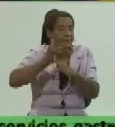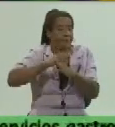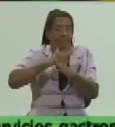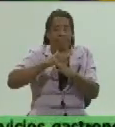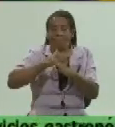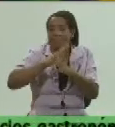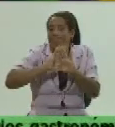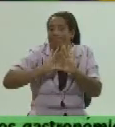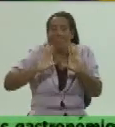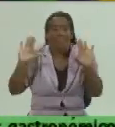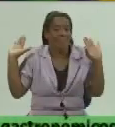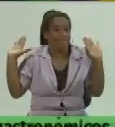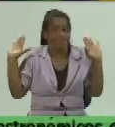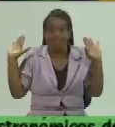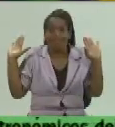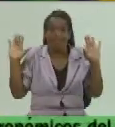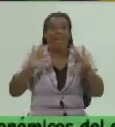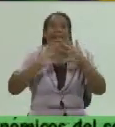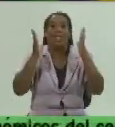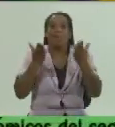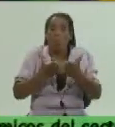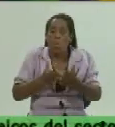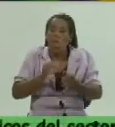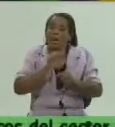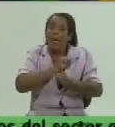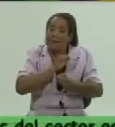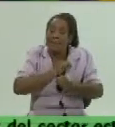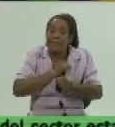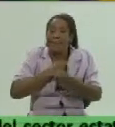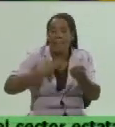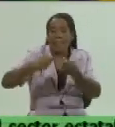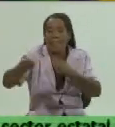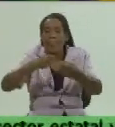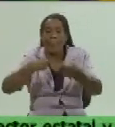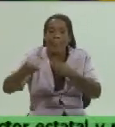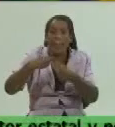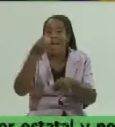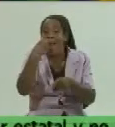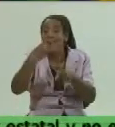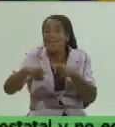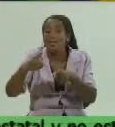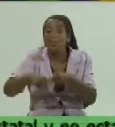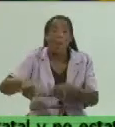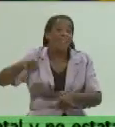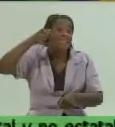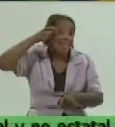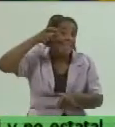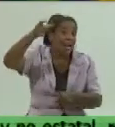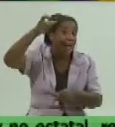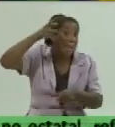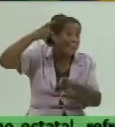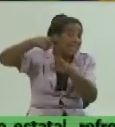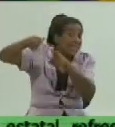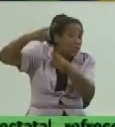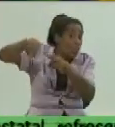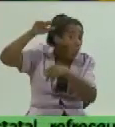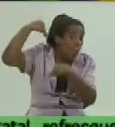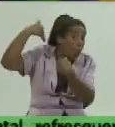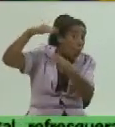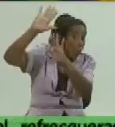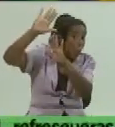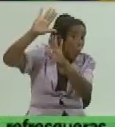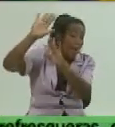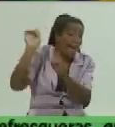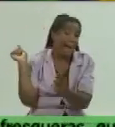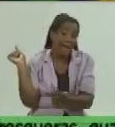aquel que desee comercializar alimentos desde el propio productor fíjense desde el propio productor que desee y